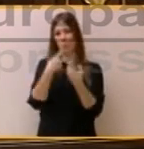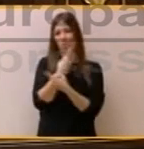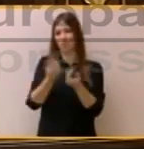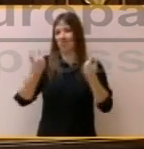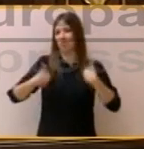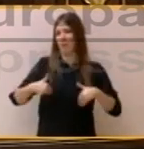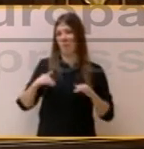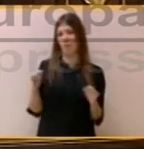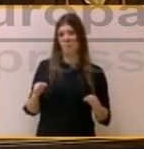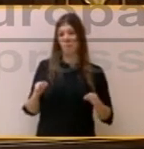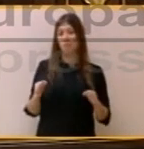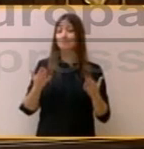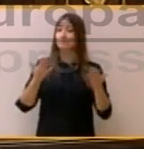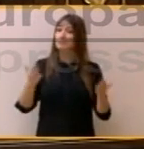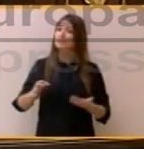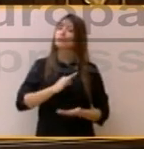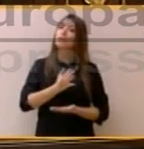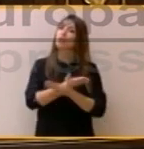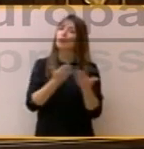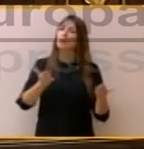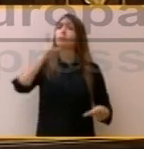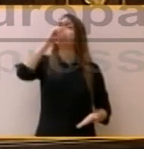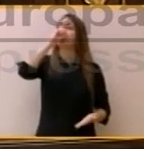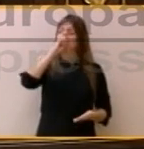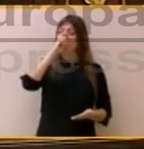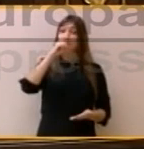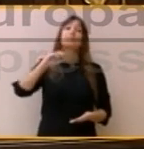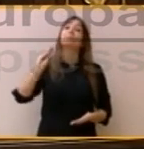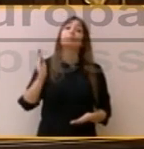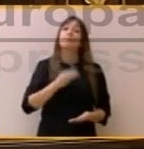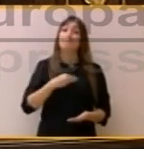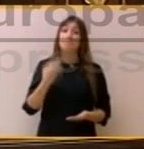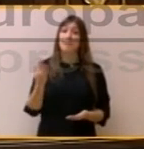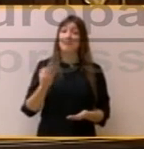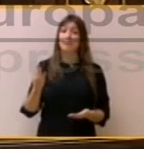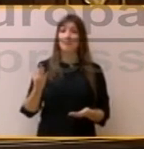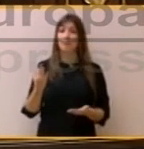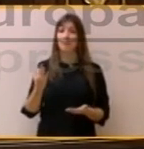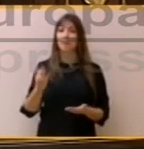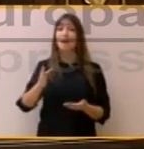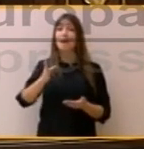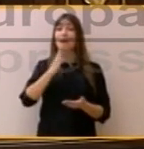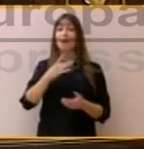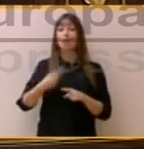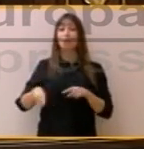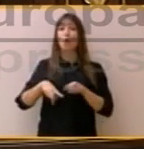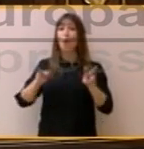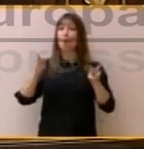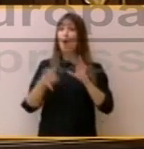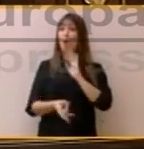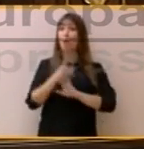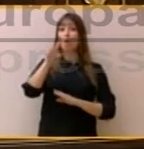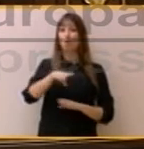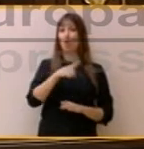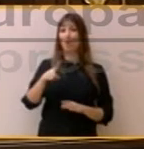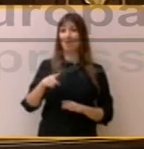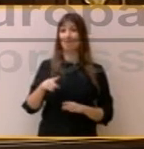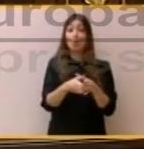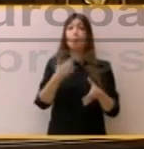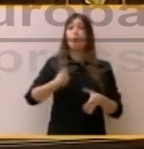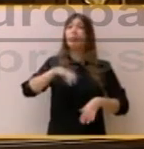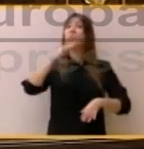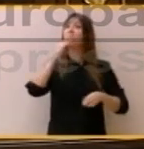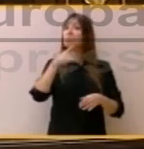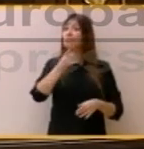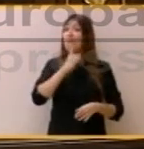señorías, conviene recordar que, por desgracia, nada de esto es nuevo en la corta historia de nuestra democracia.